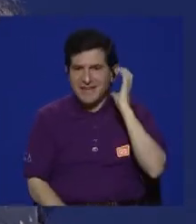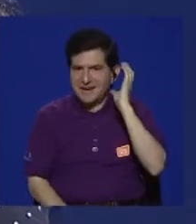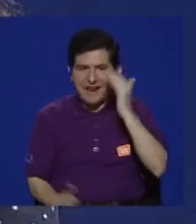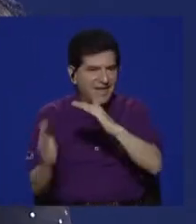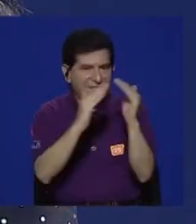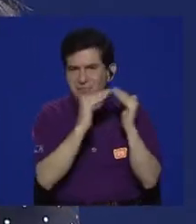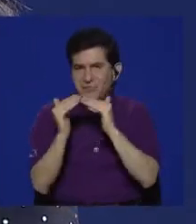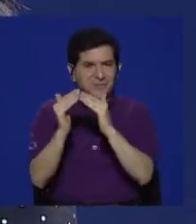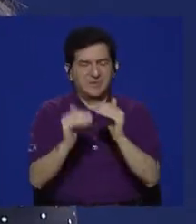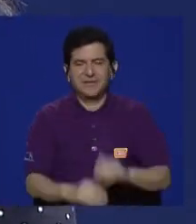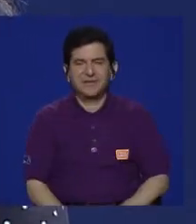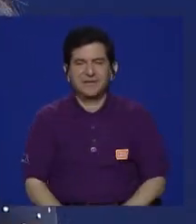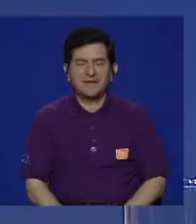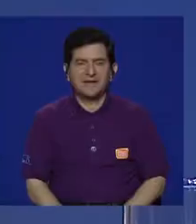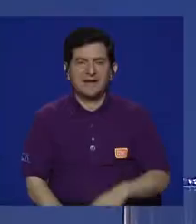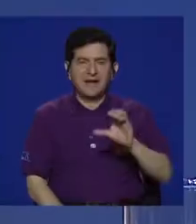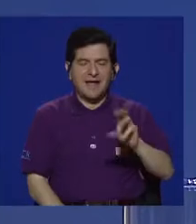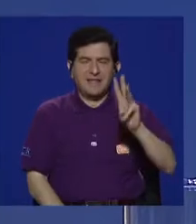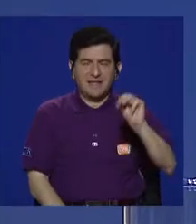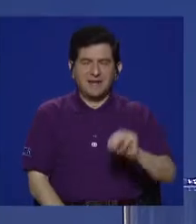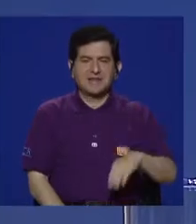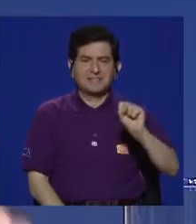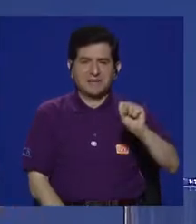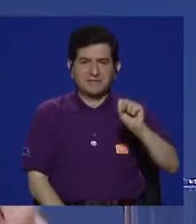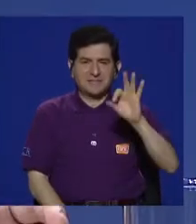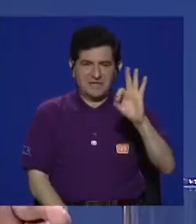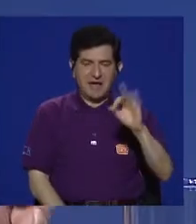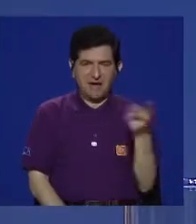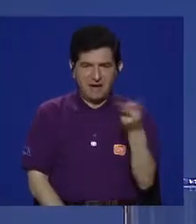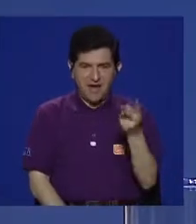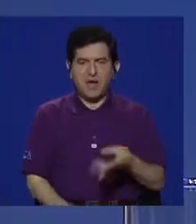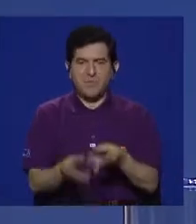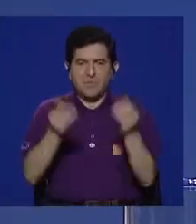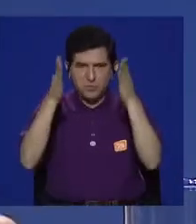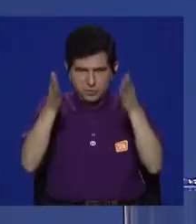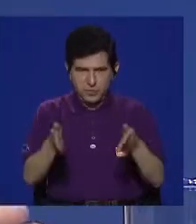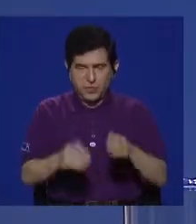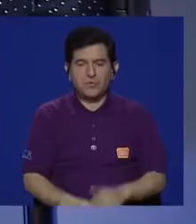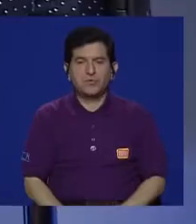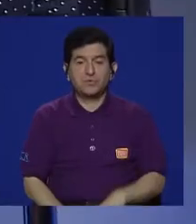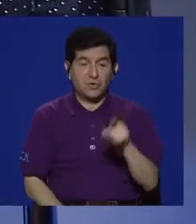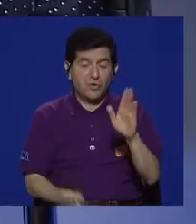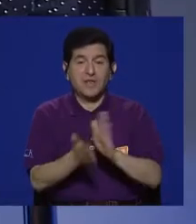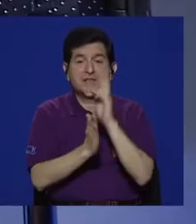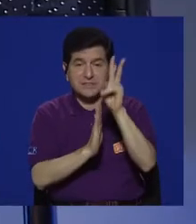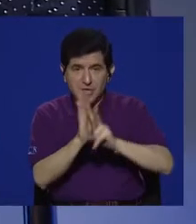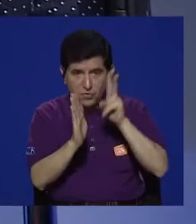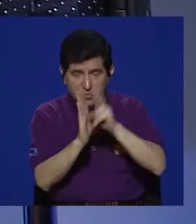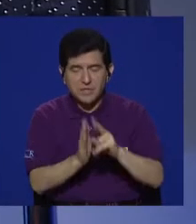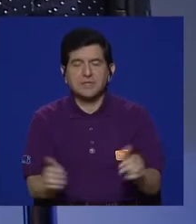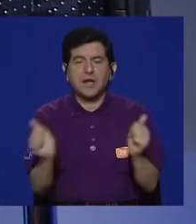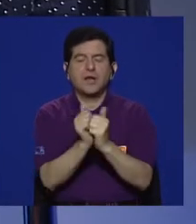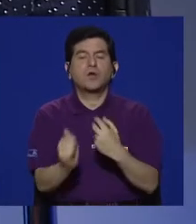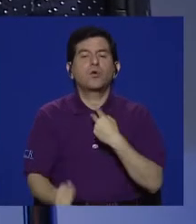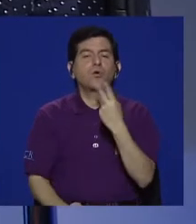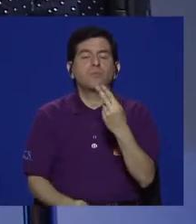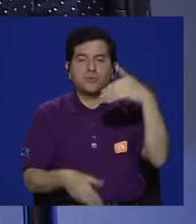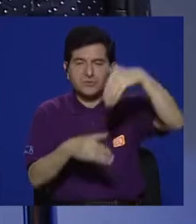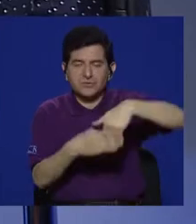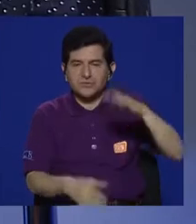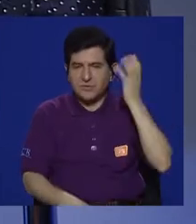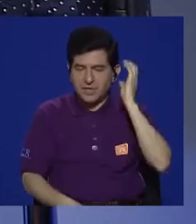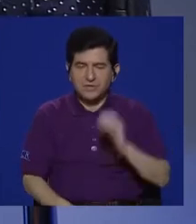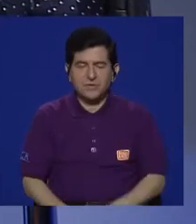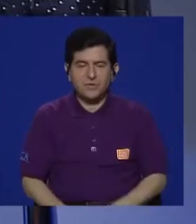concepto radiocomunitaria, ¿no es verdad? Catalina Montenegro, Sebastián Fournier, ambos productores de este documental con